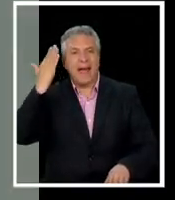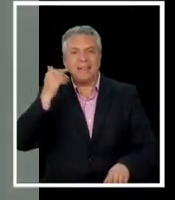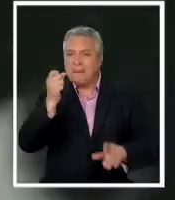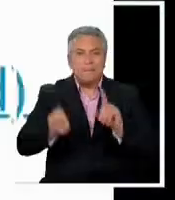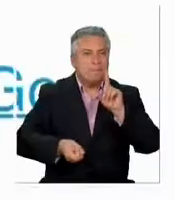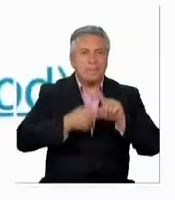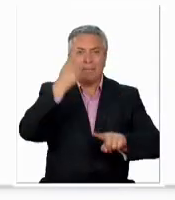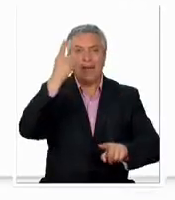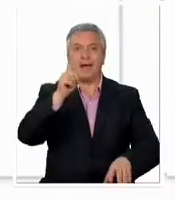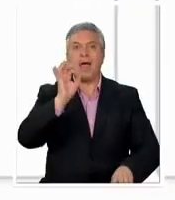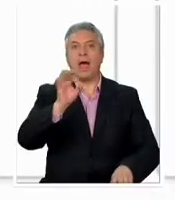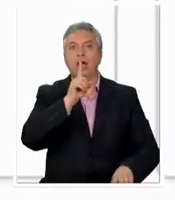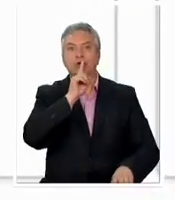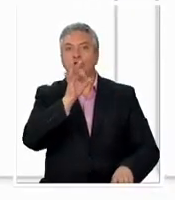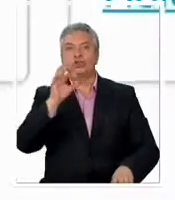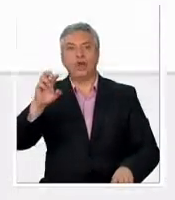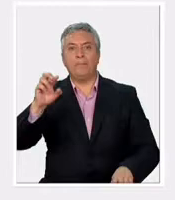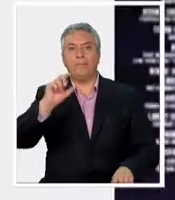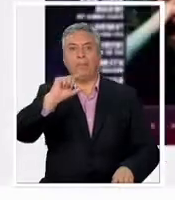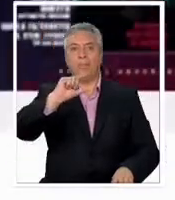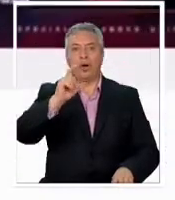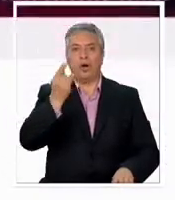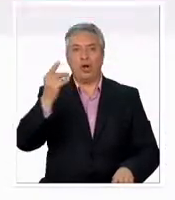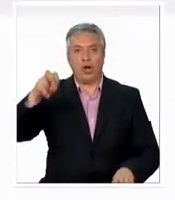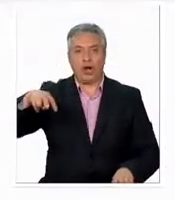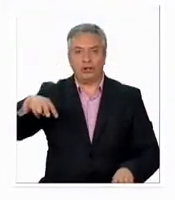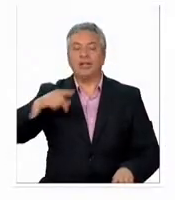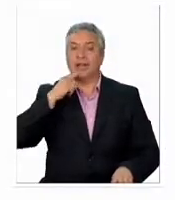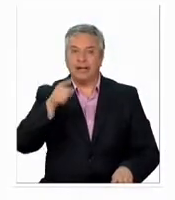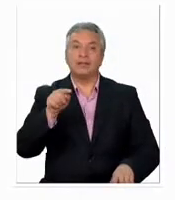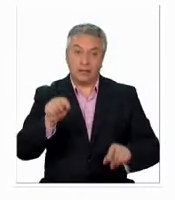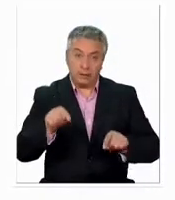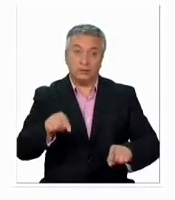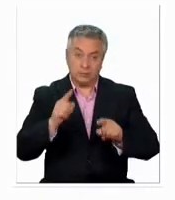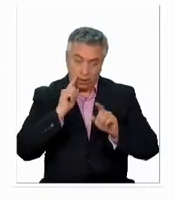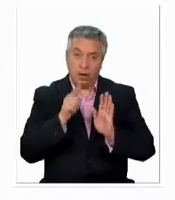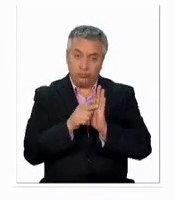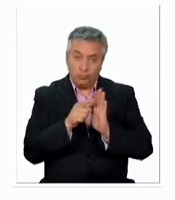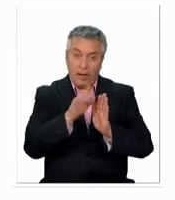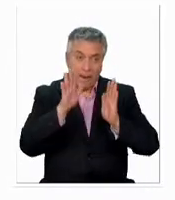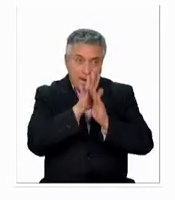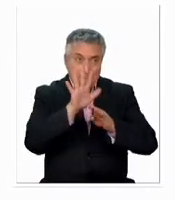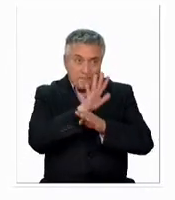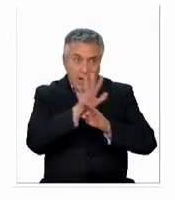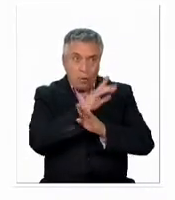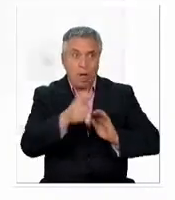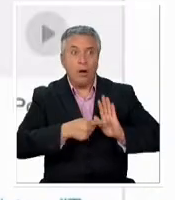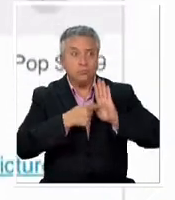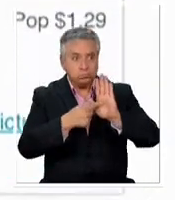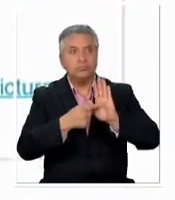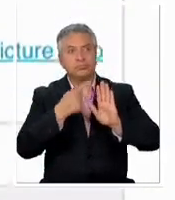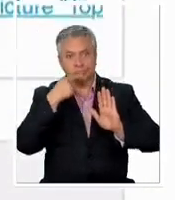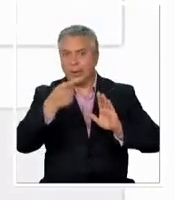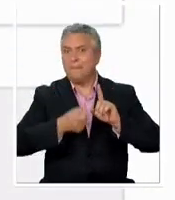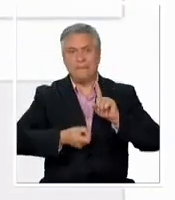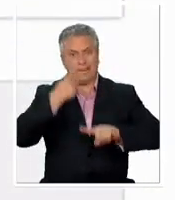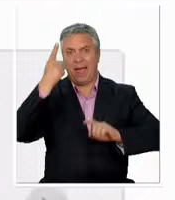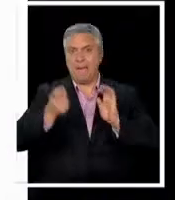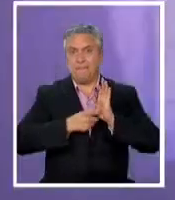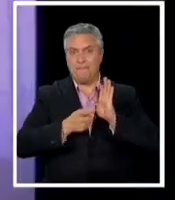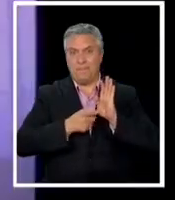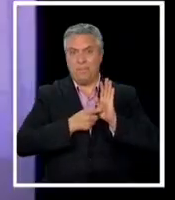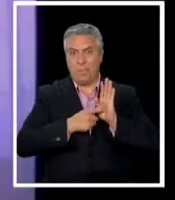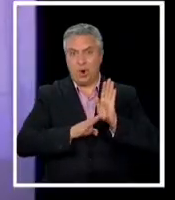1986 que a propósito del estreno de una segunda parte de la película también aparece en los primeros lugares del ranking